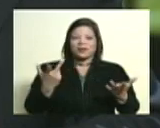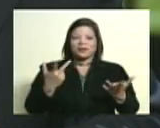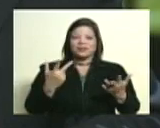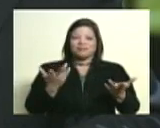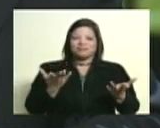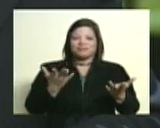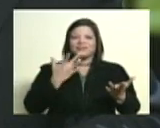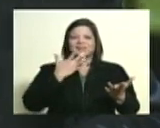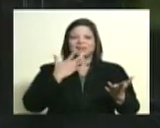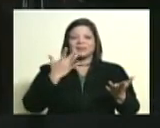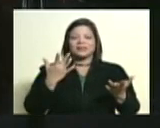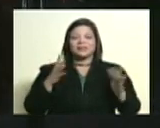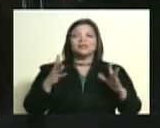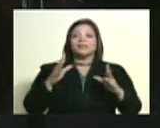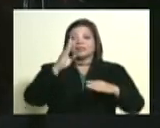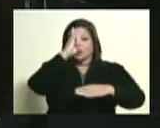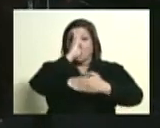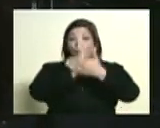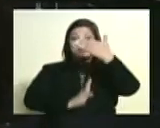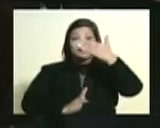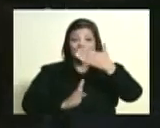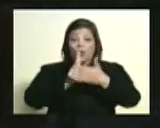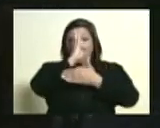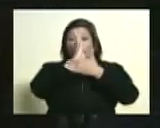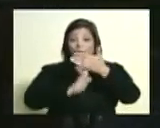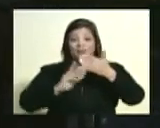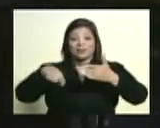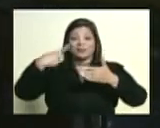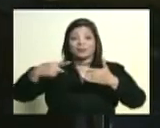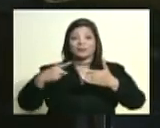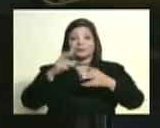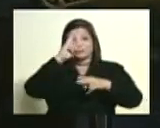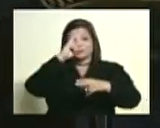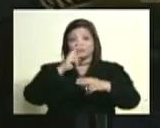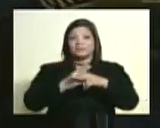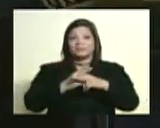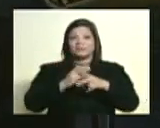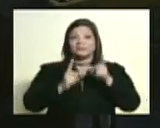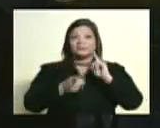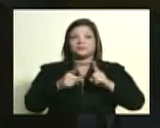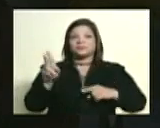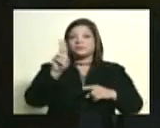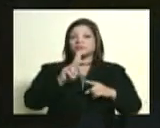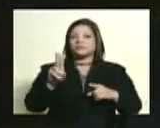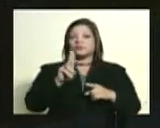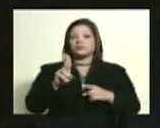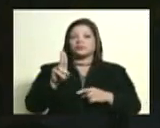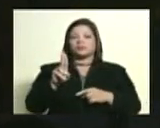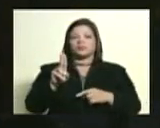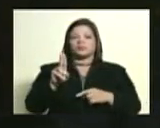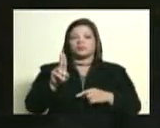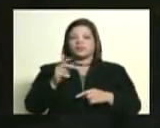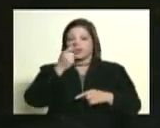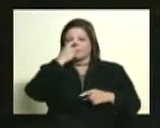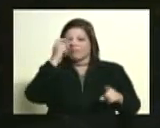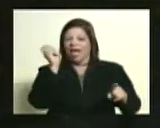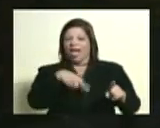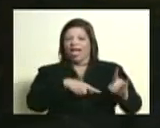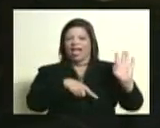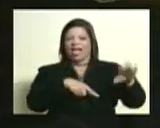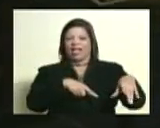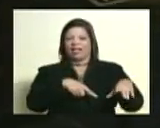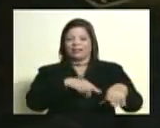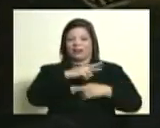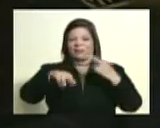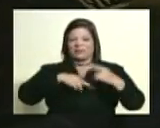virtudes es una de las cosas que debemos reconocer en Bolívar por cierto hay quienes lo usan para descalificarlo como